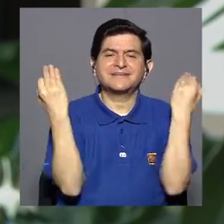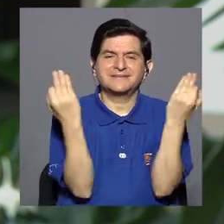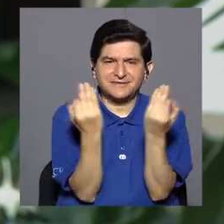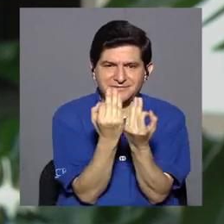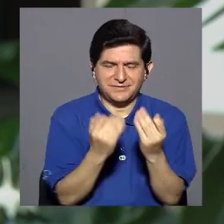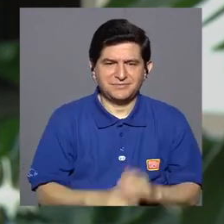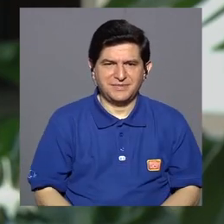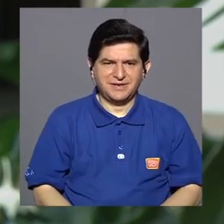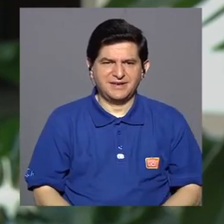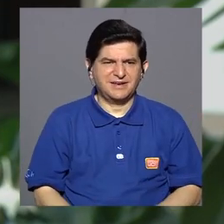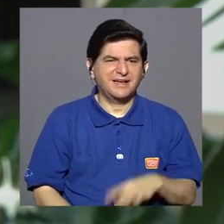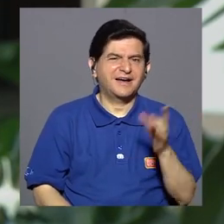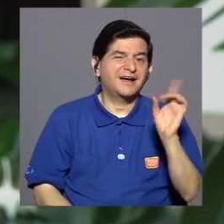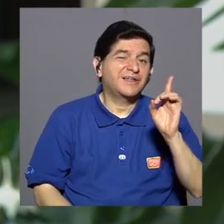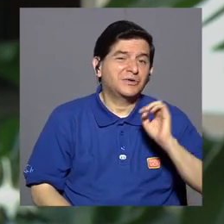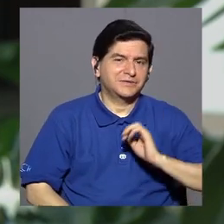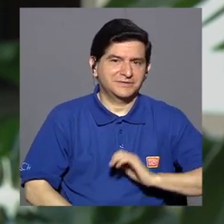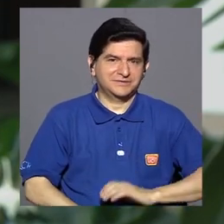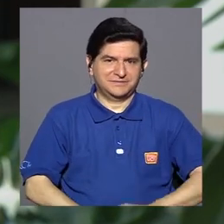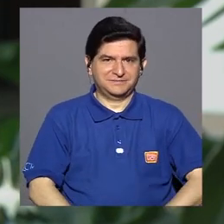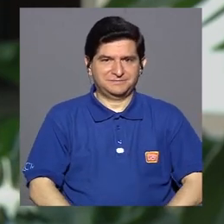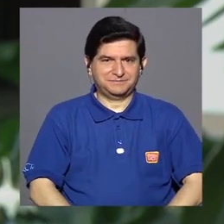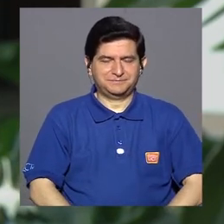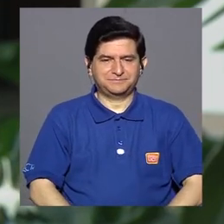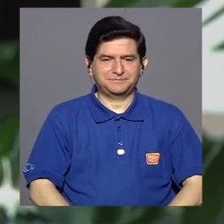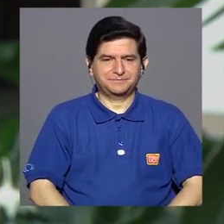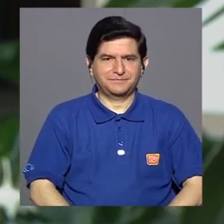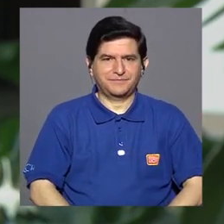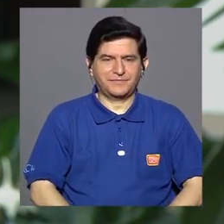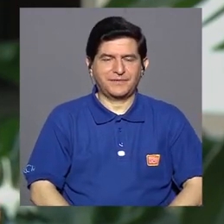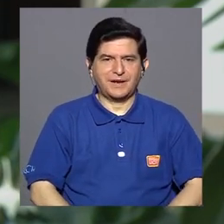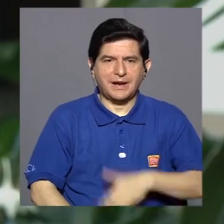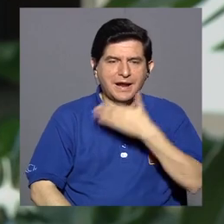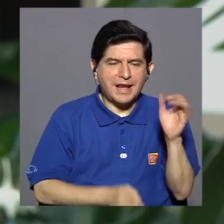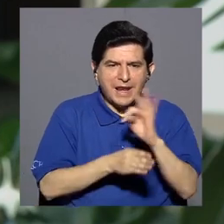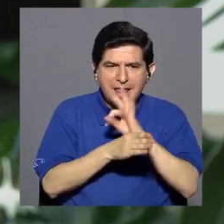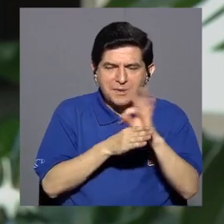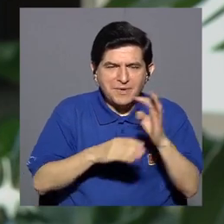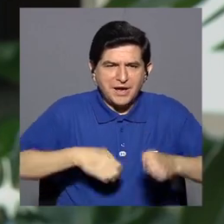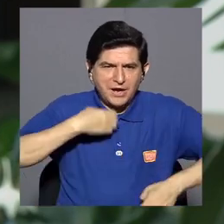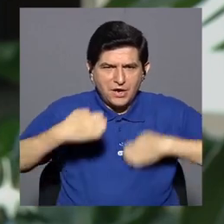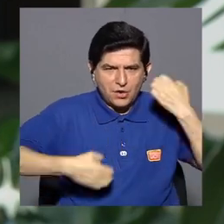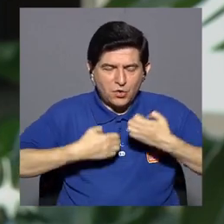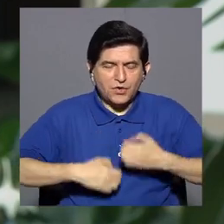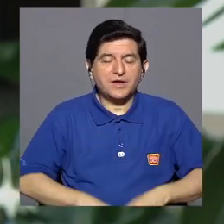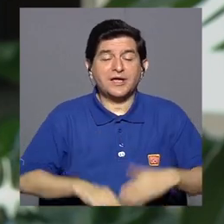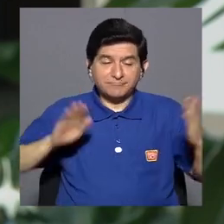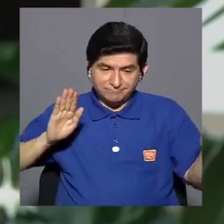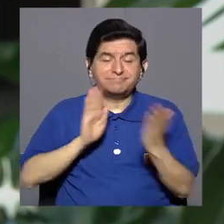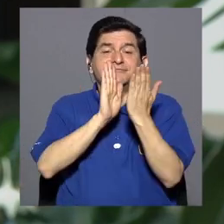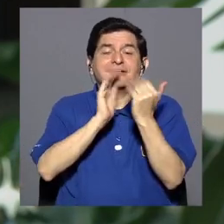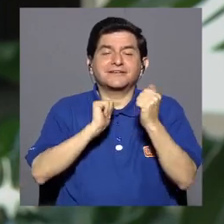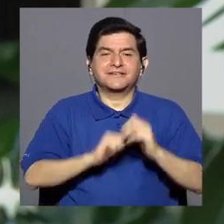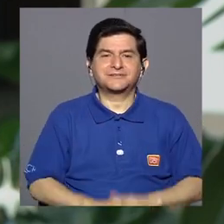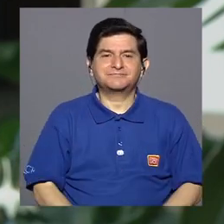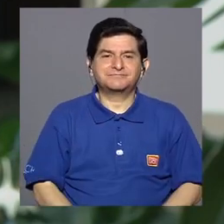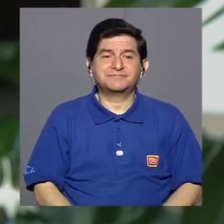la familia. ¿Dónde queda? No hay mejor terapia con las emociones que vivirlas.